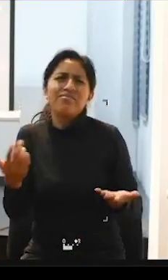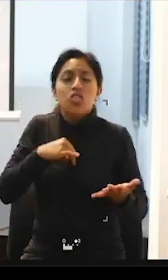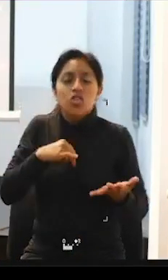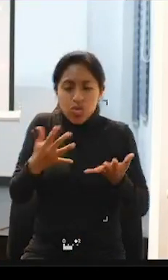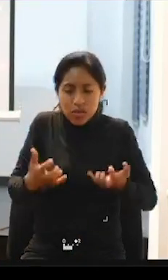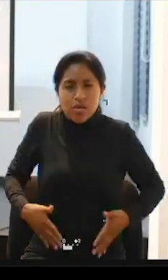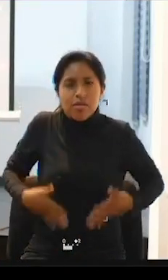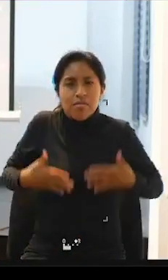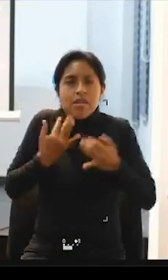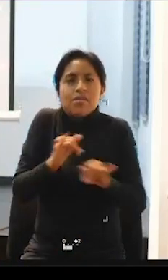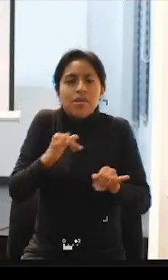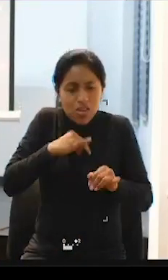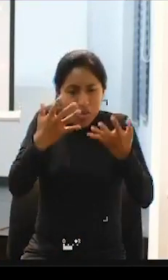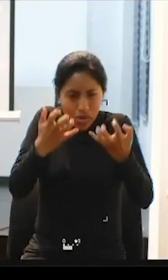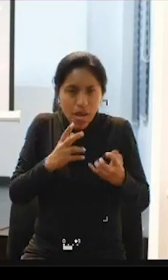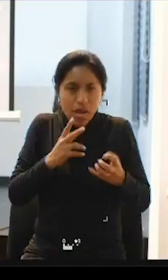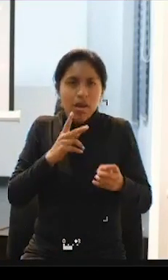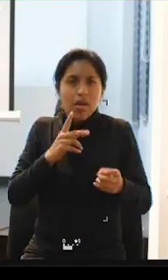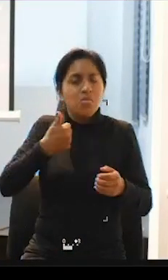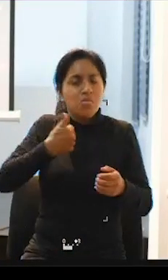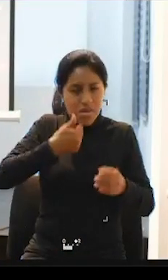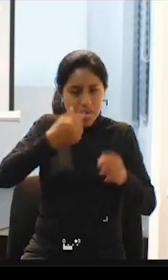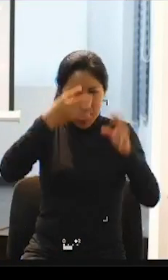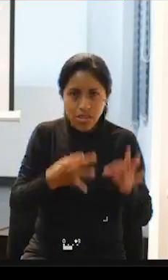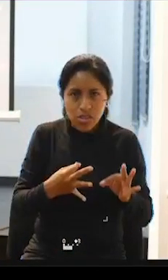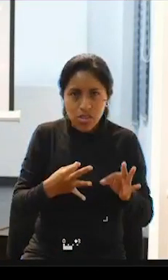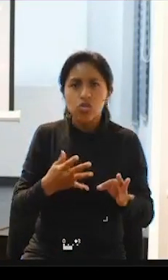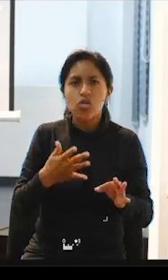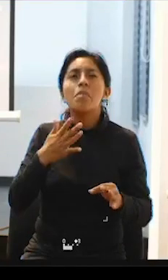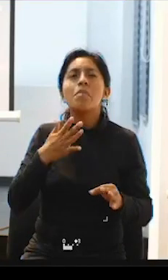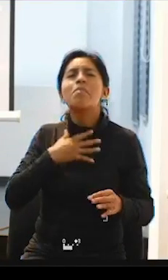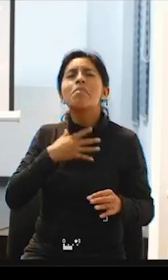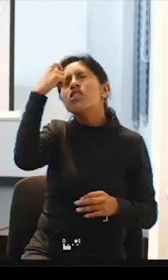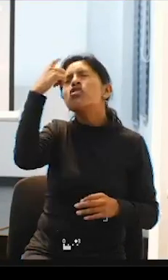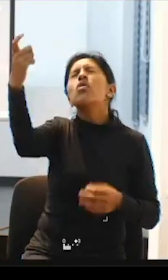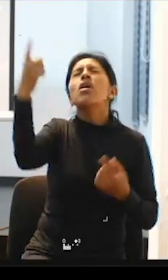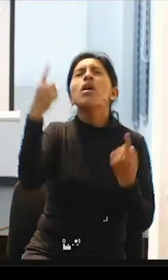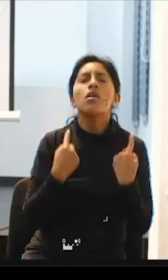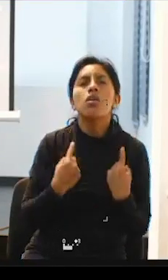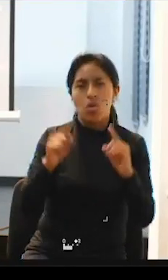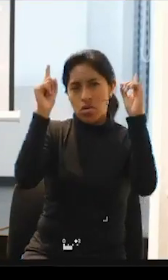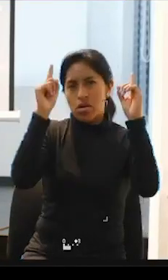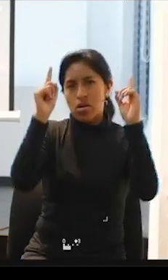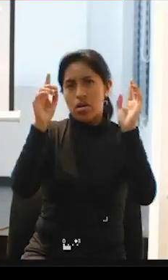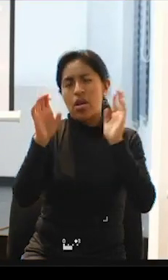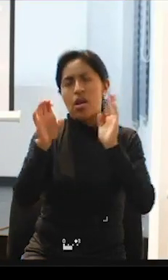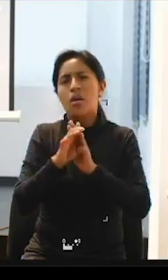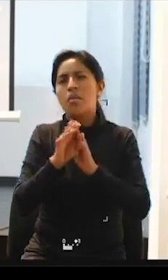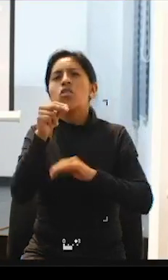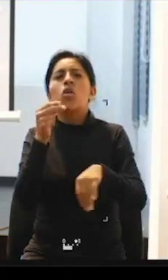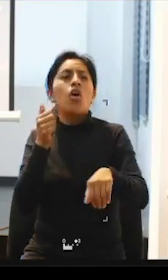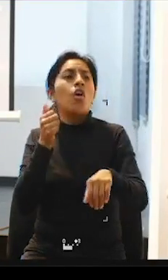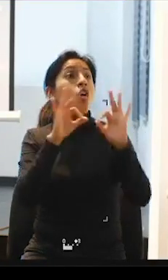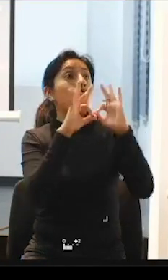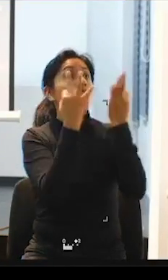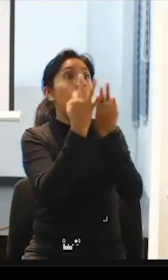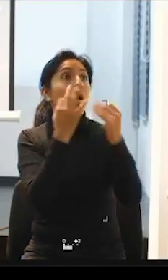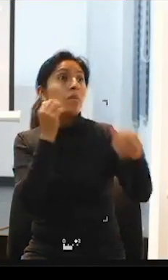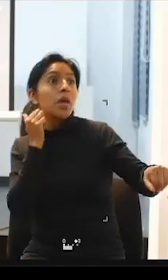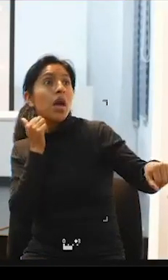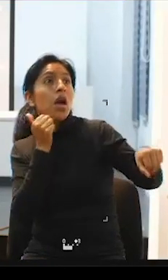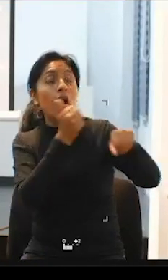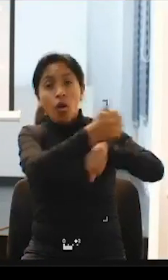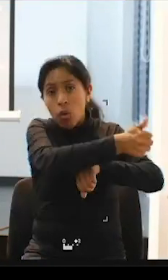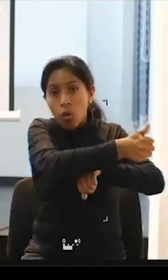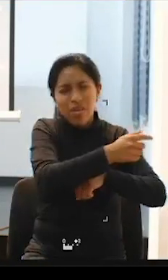participar en lo que queremos lograr nuestro sueño entonces no solo es no hay que echar la culpa a la familia a mí me daba no sabían